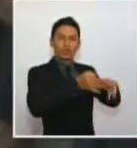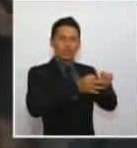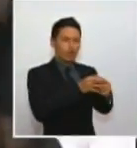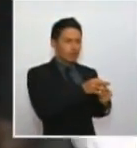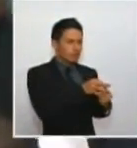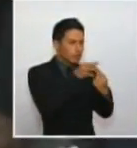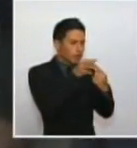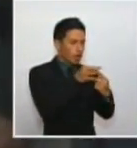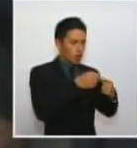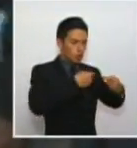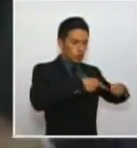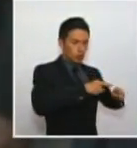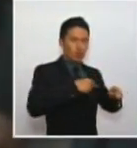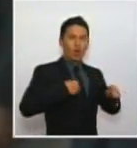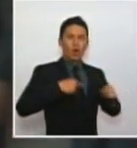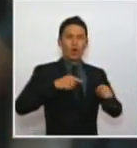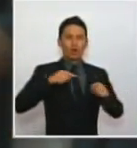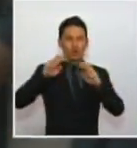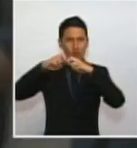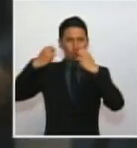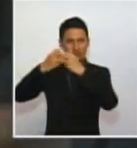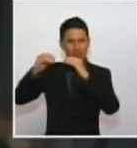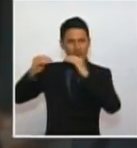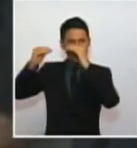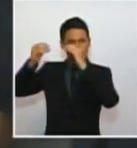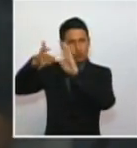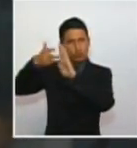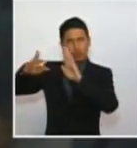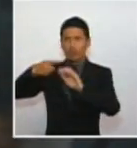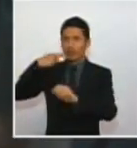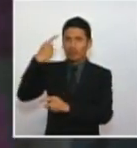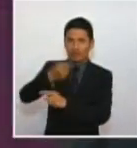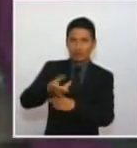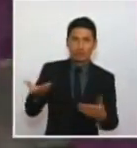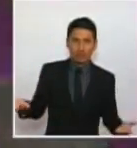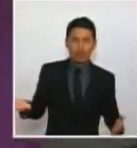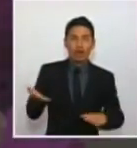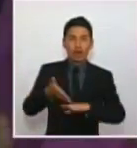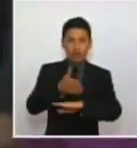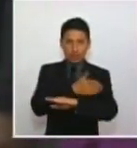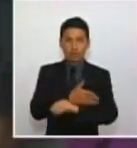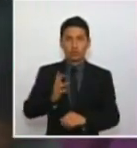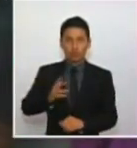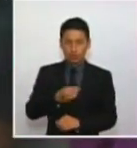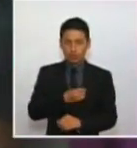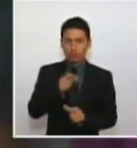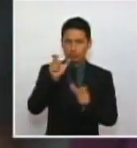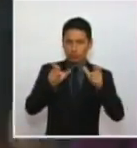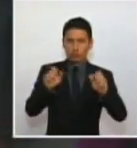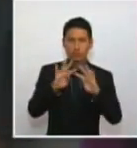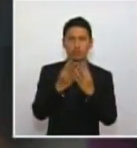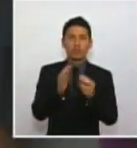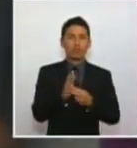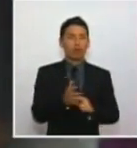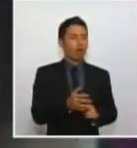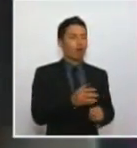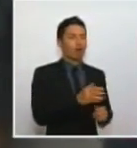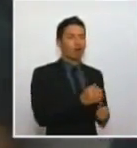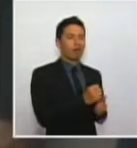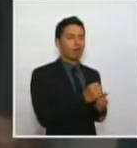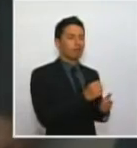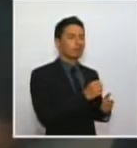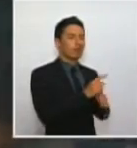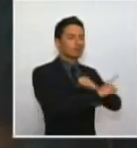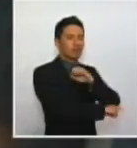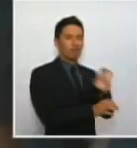especializada? La propia Corte Constitucional lo dice y aquí lo han ratificado varios senadores. No se trata de impunidad, se